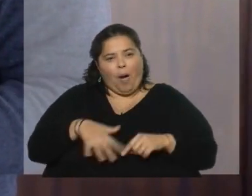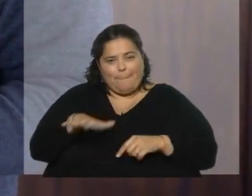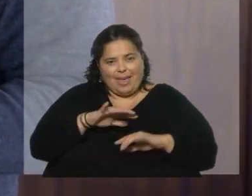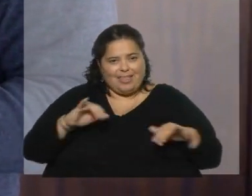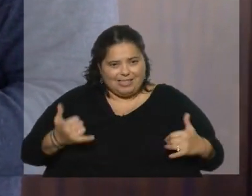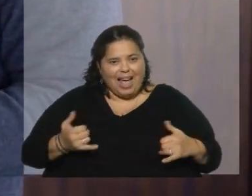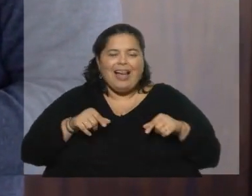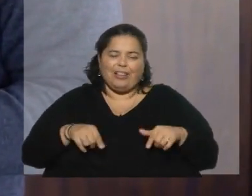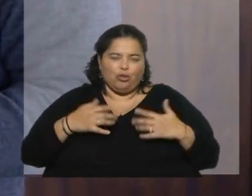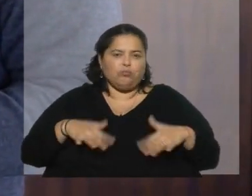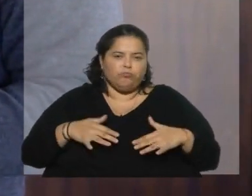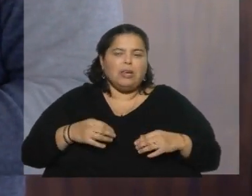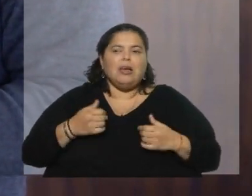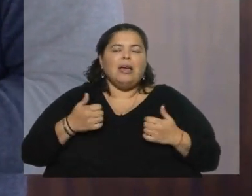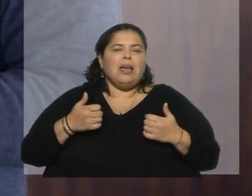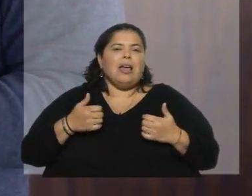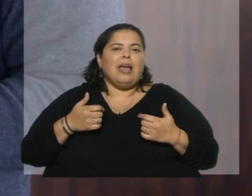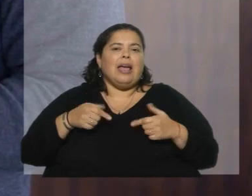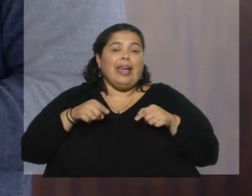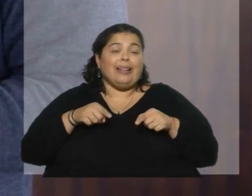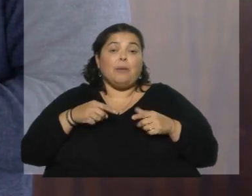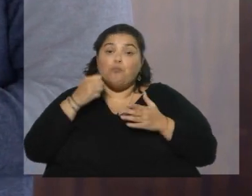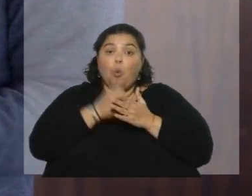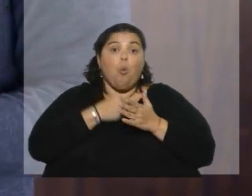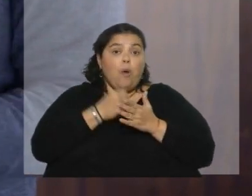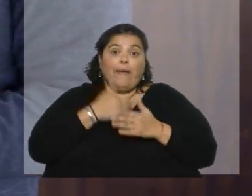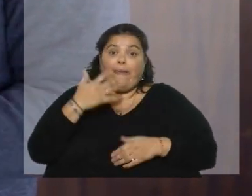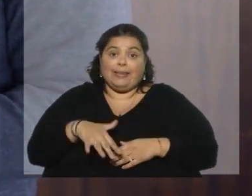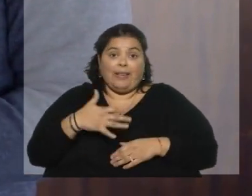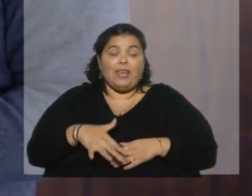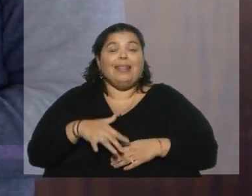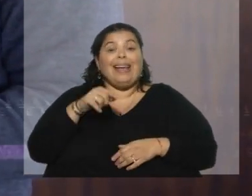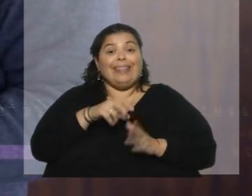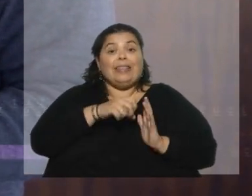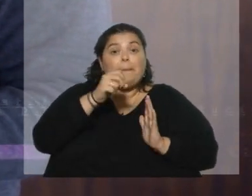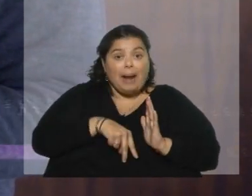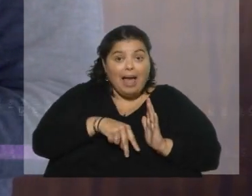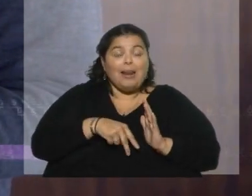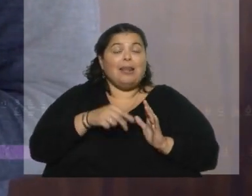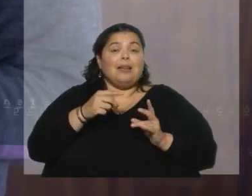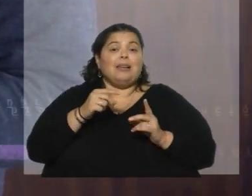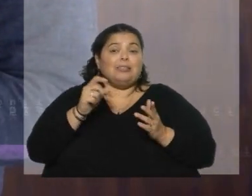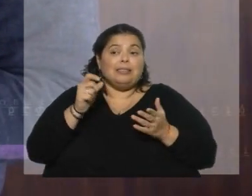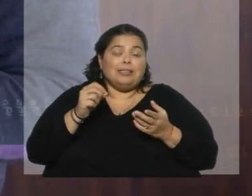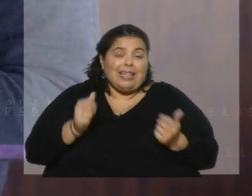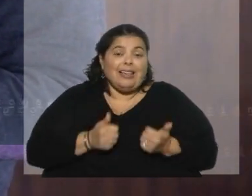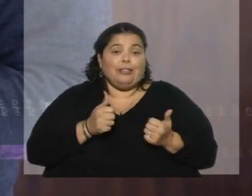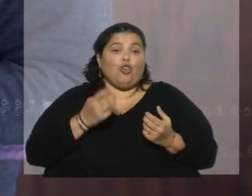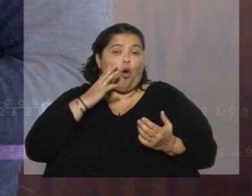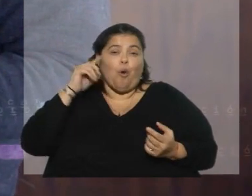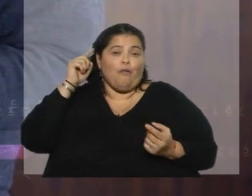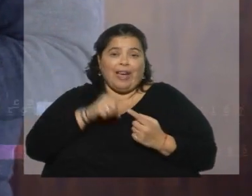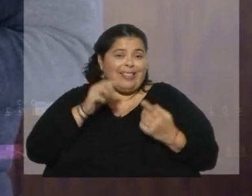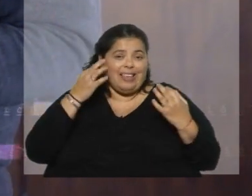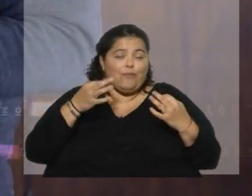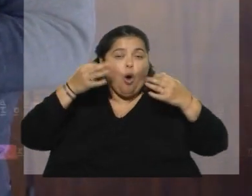y claramente nos parecen muy desafiantes. Pero bueno, el plan se formuló de forma de aspirar a cumplir con esas metas en los